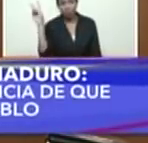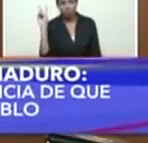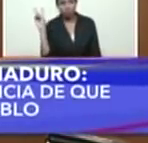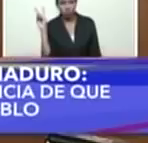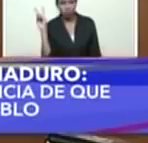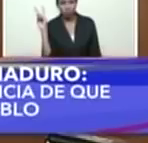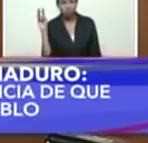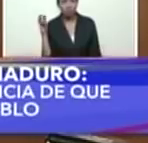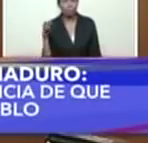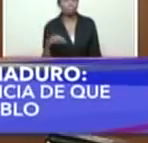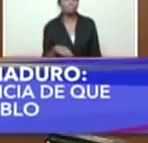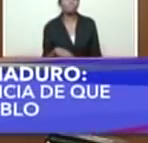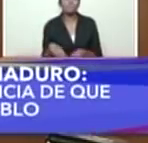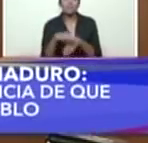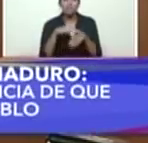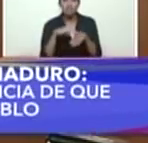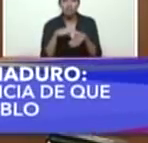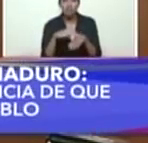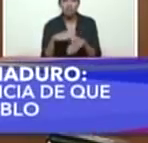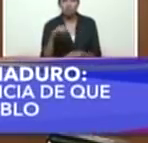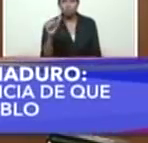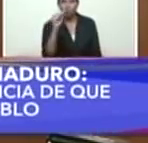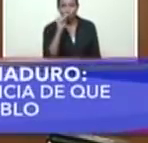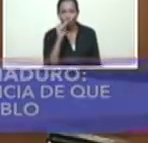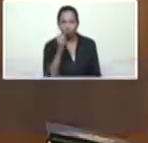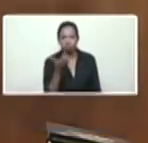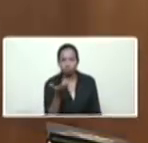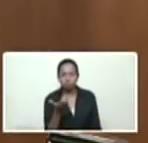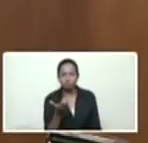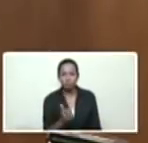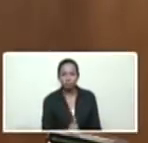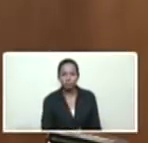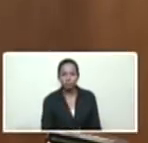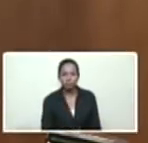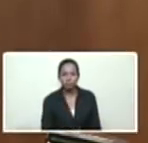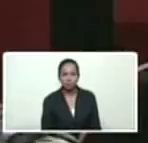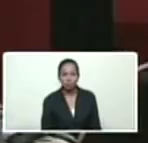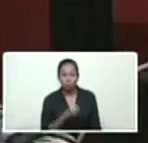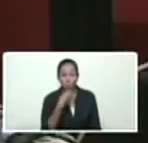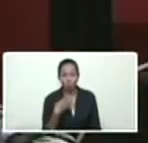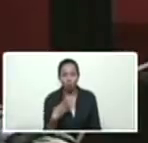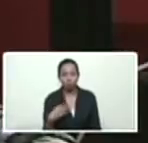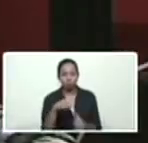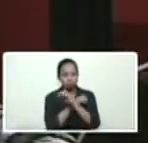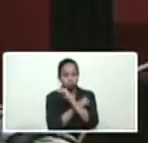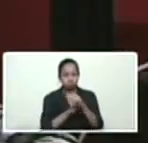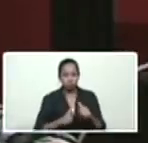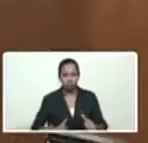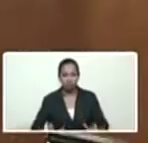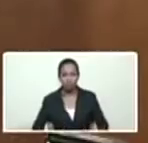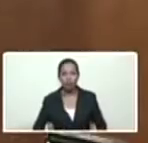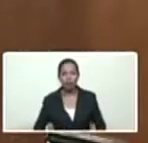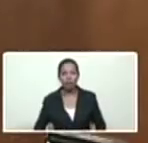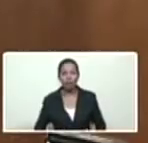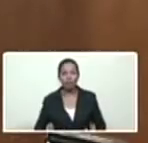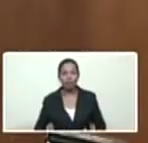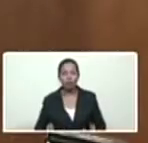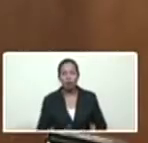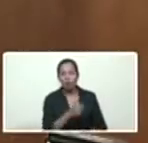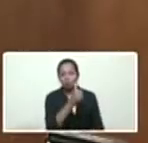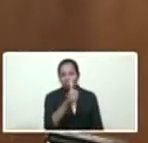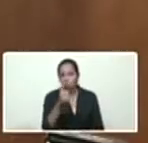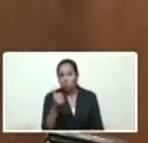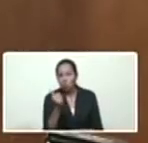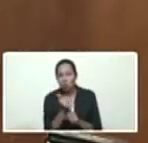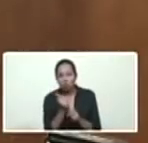ministra de agua que lleva la rectoría de este plan y bueno, la Fuerza Armada Nacional Bolivariana, los trabajadores del